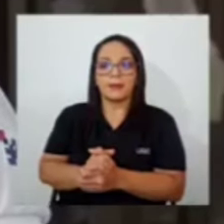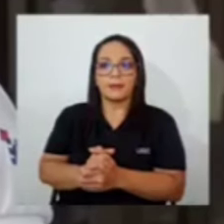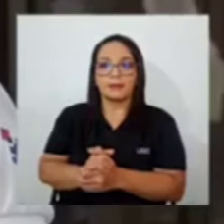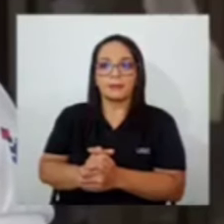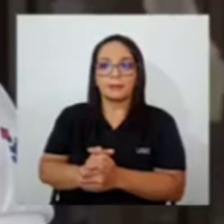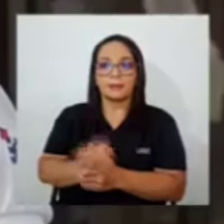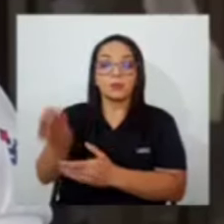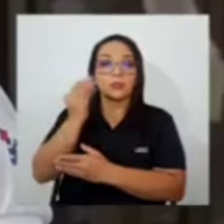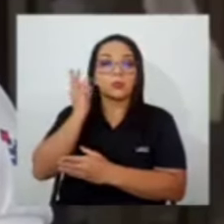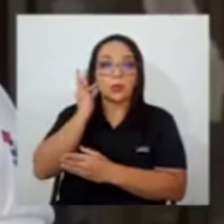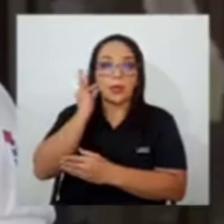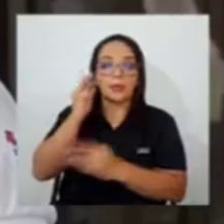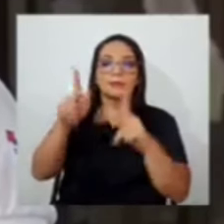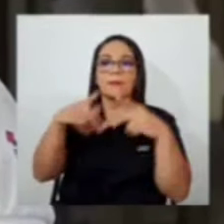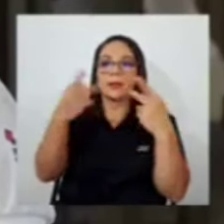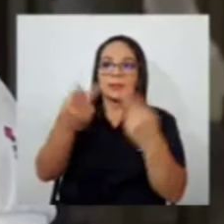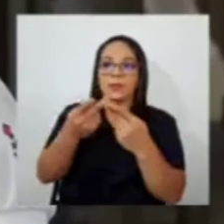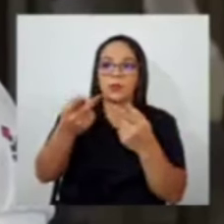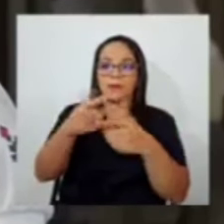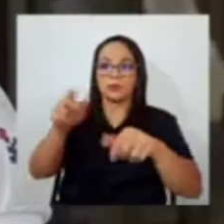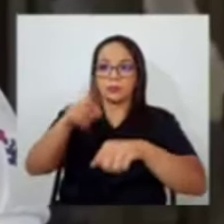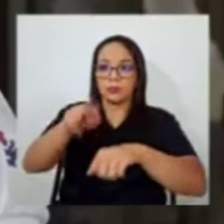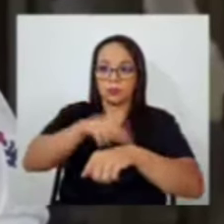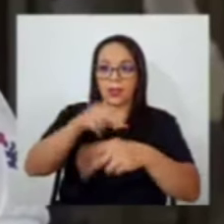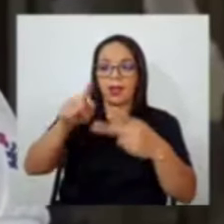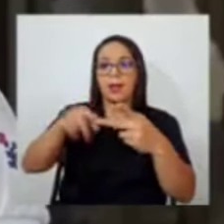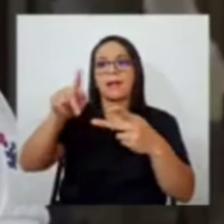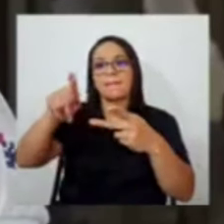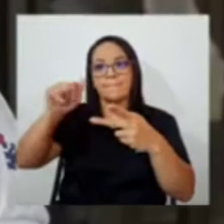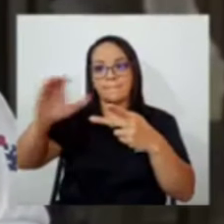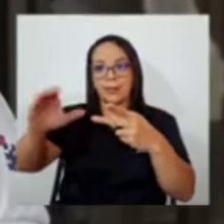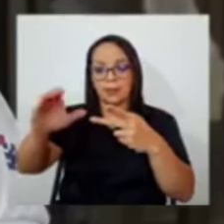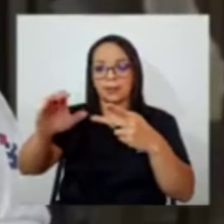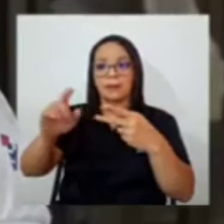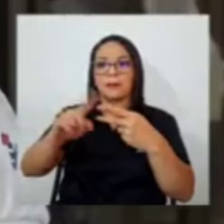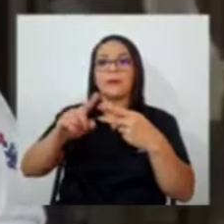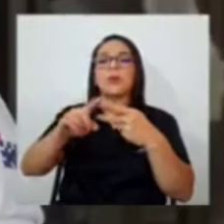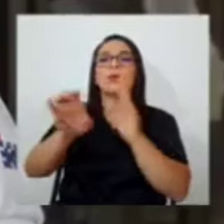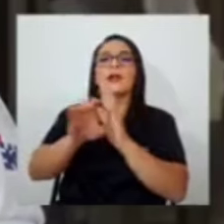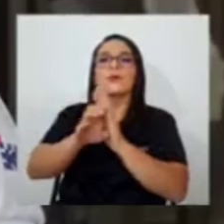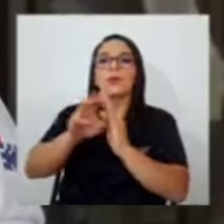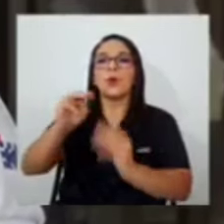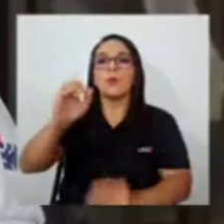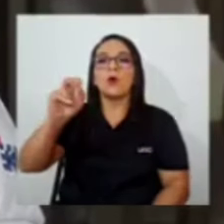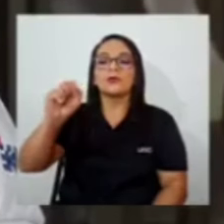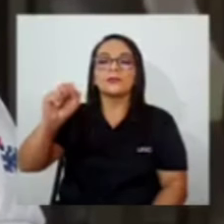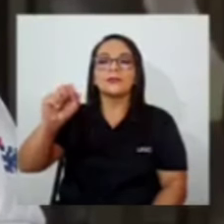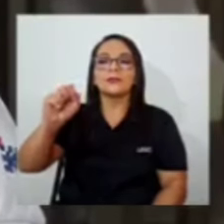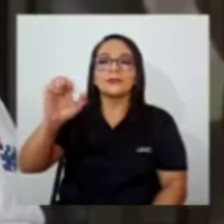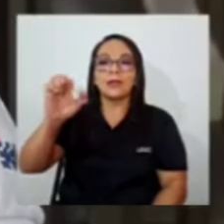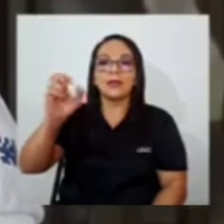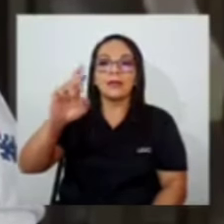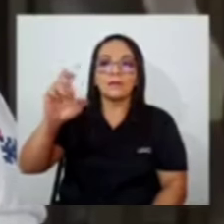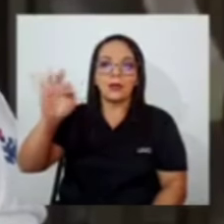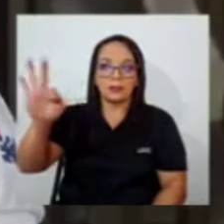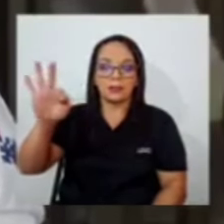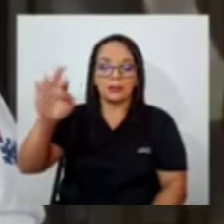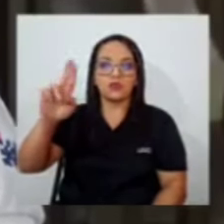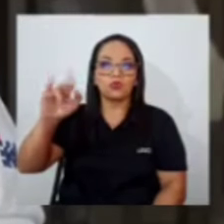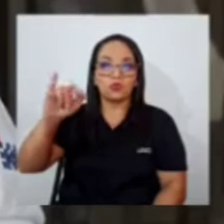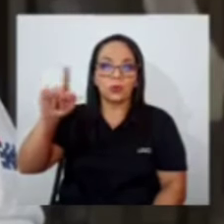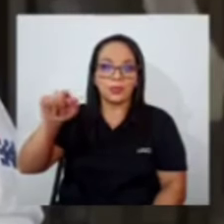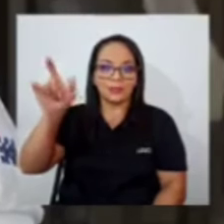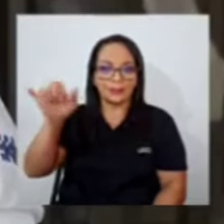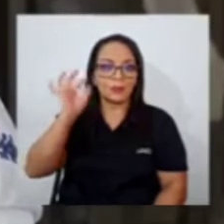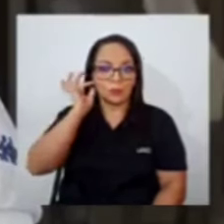liberacionistas y del PAC, entre ellas, por ejemplo, doña Montserrat Ruiz, que ha destacado por ofender